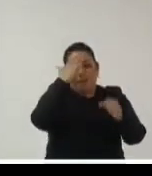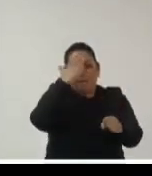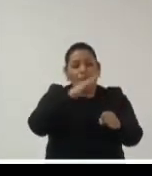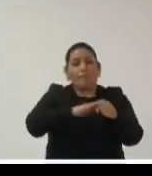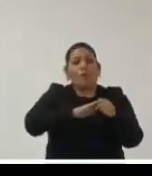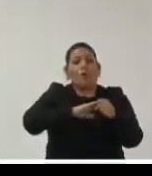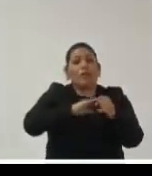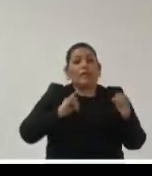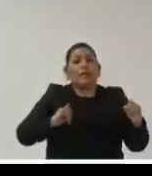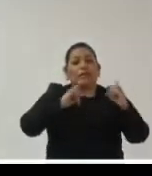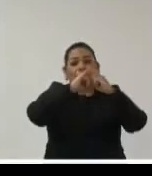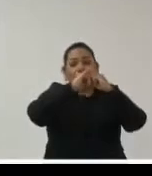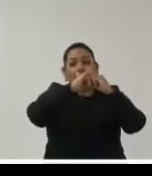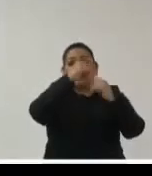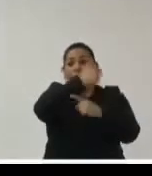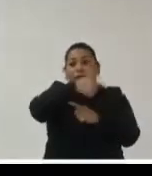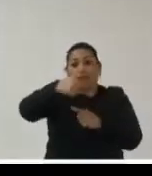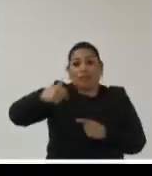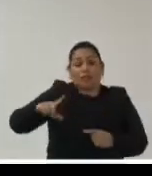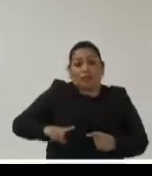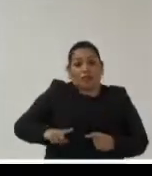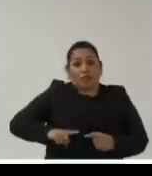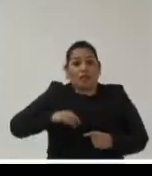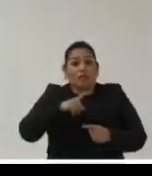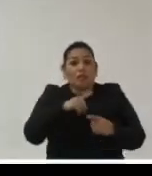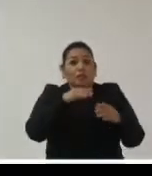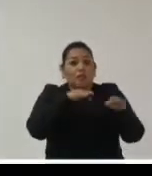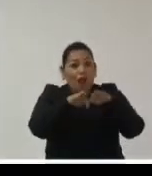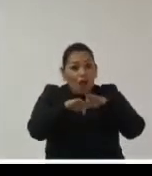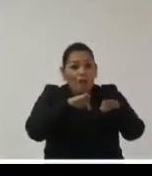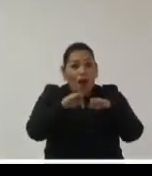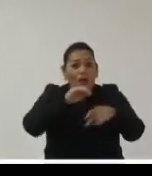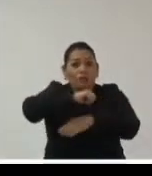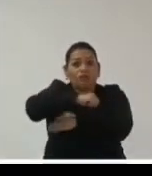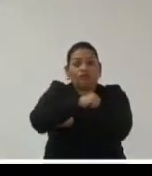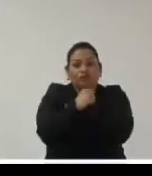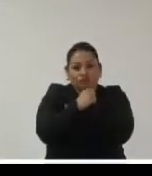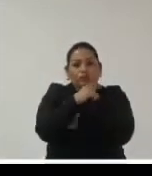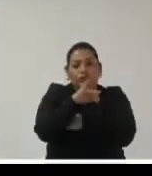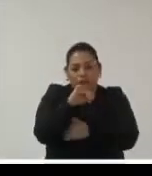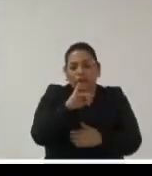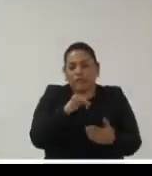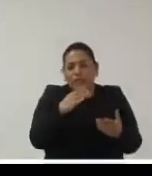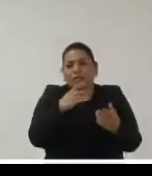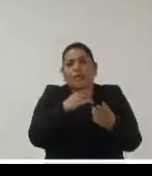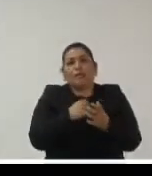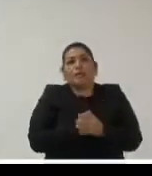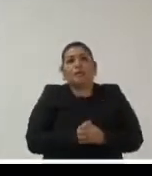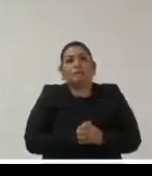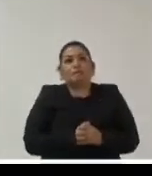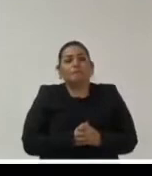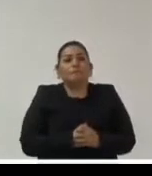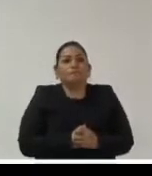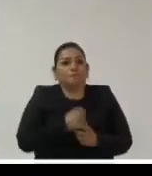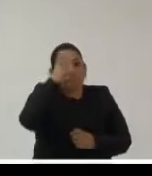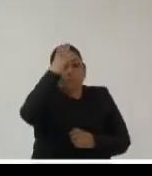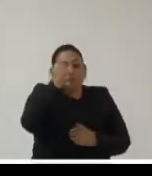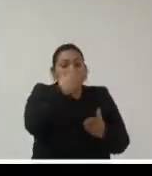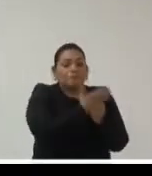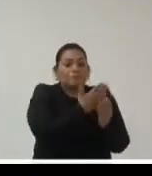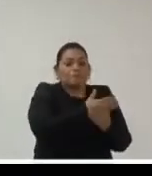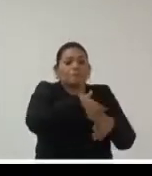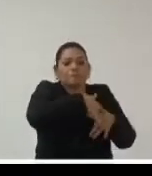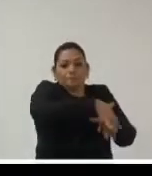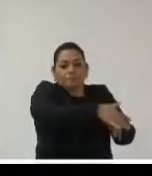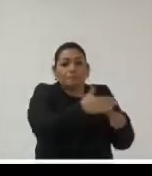institucional estamos efectivamente conservando la información que produce la sociedad de manera apropiada el concepto de archivo no se está